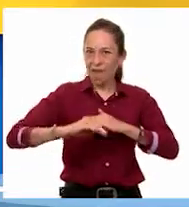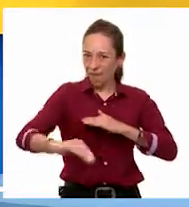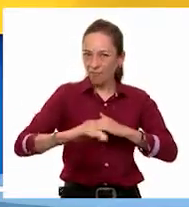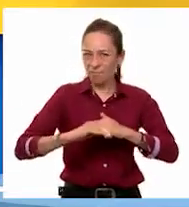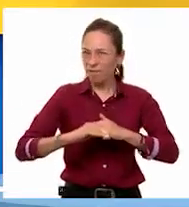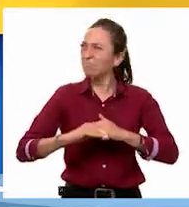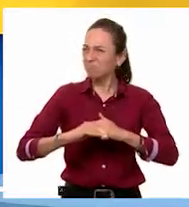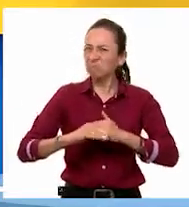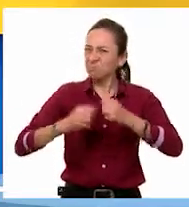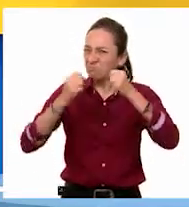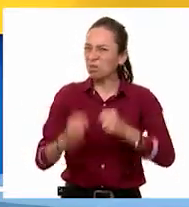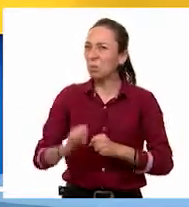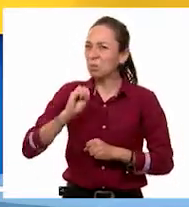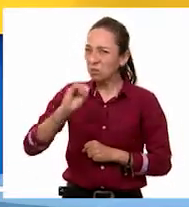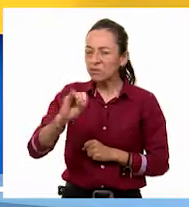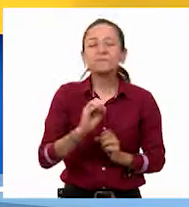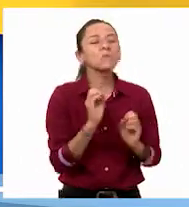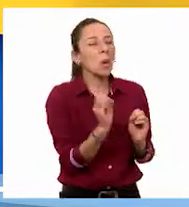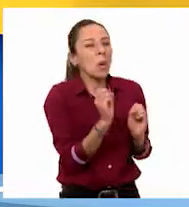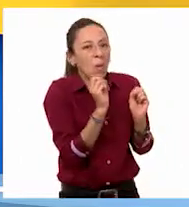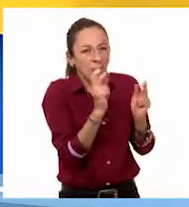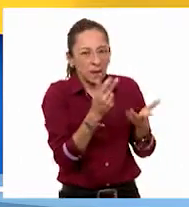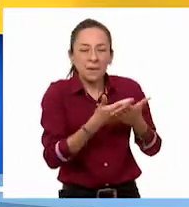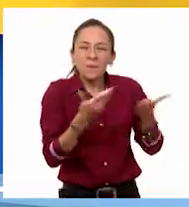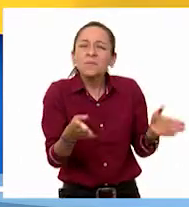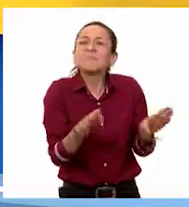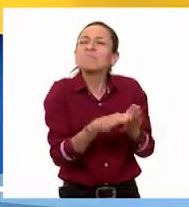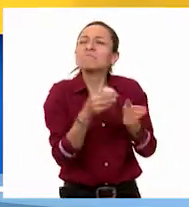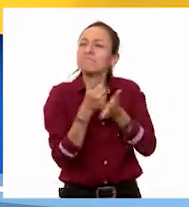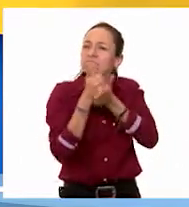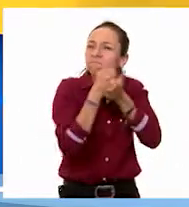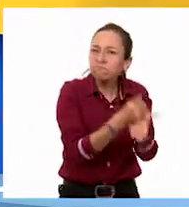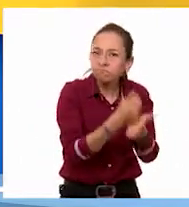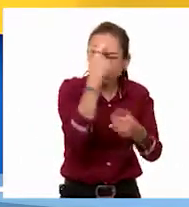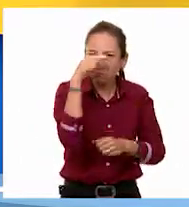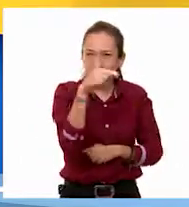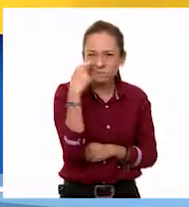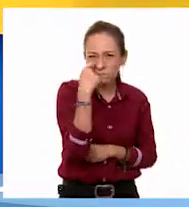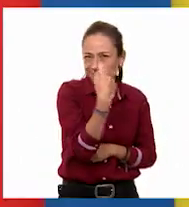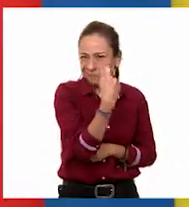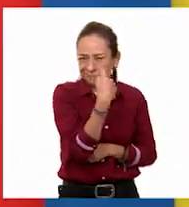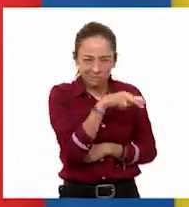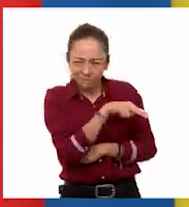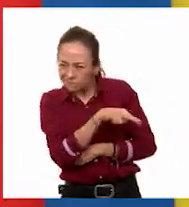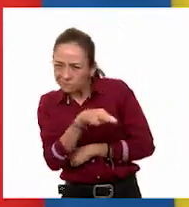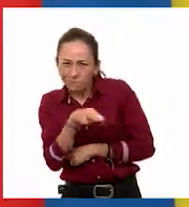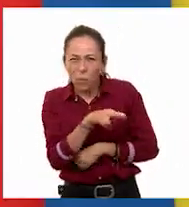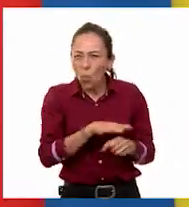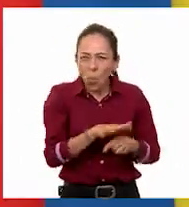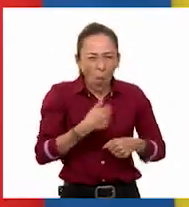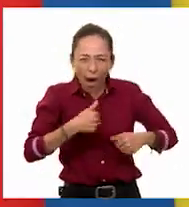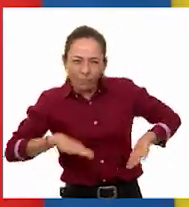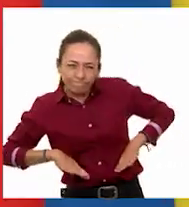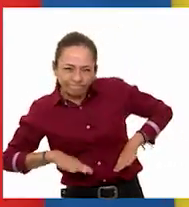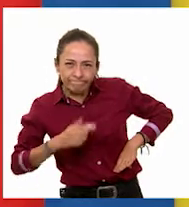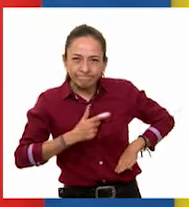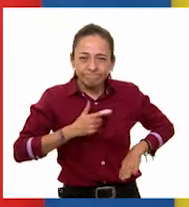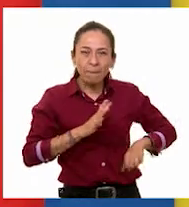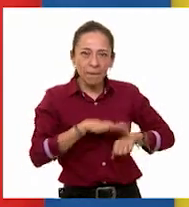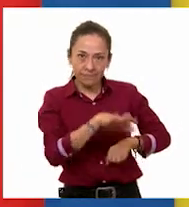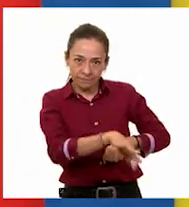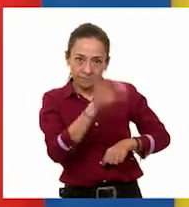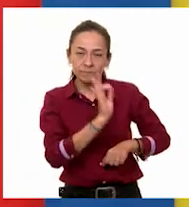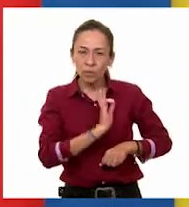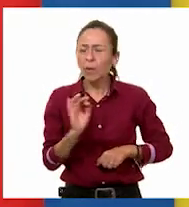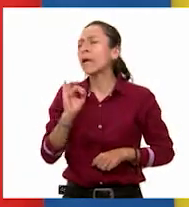podemos apoyar para que elijas la alfombra que más te convenga y te guste. ¿Te parece, Jenny? Ay, sí, maestro Siel. En la tienda en la que